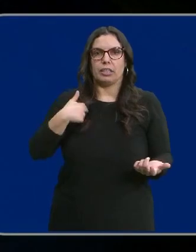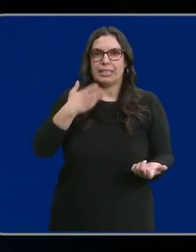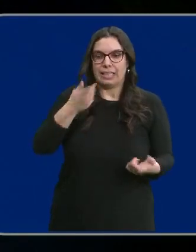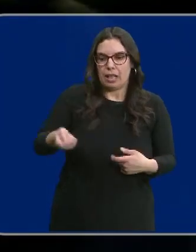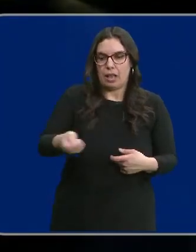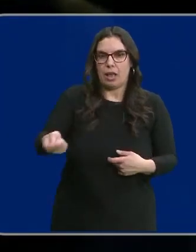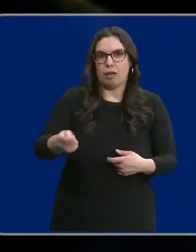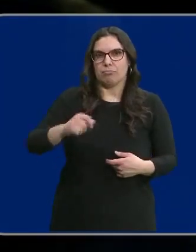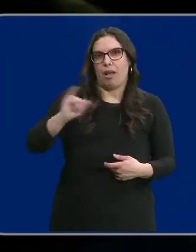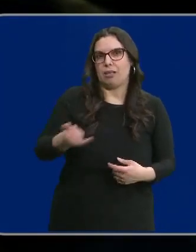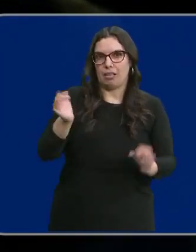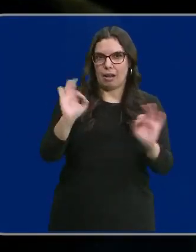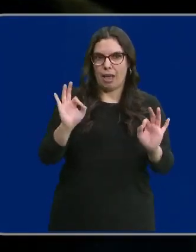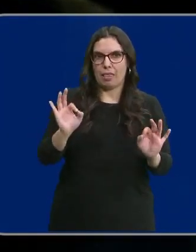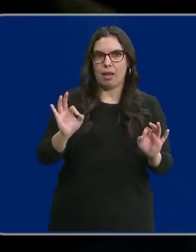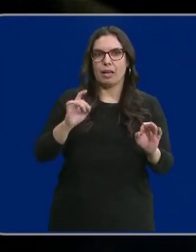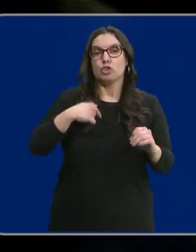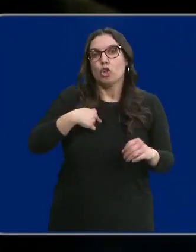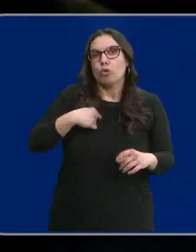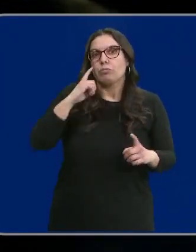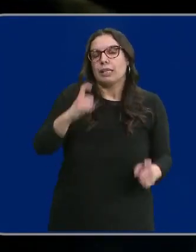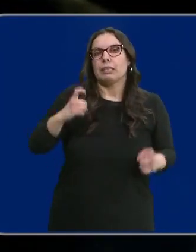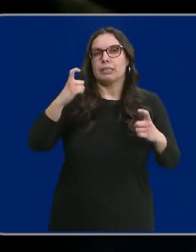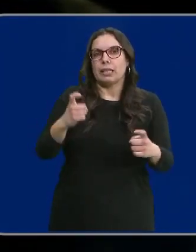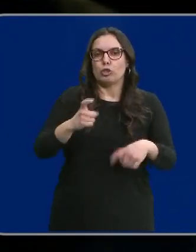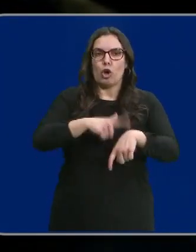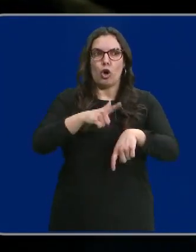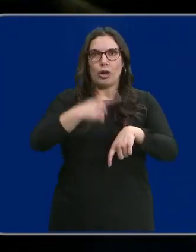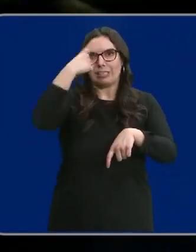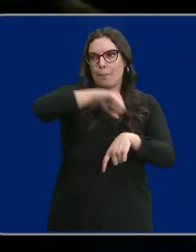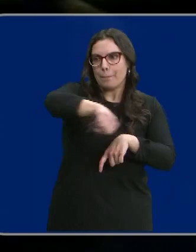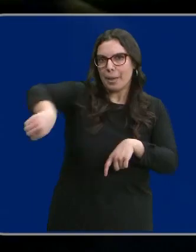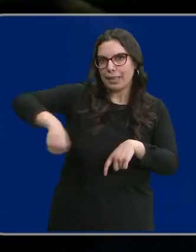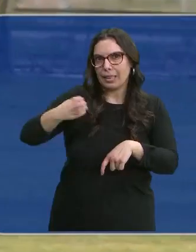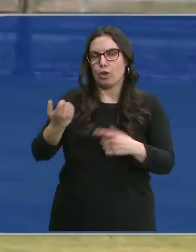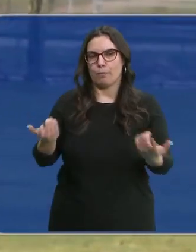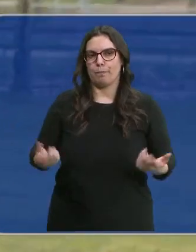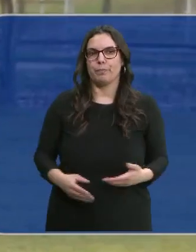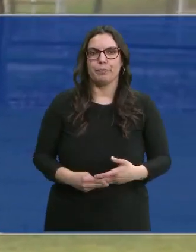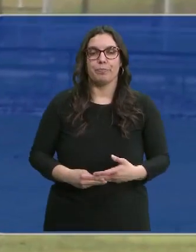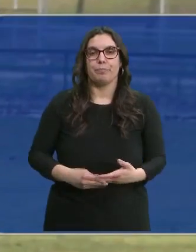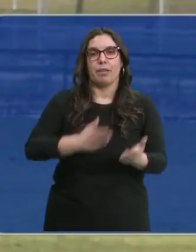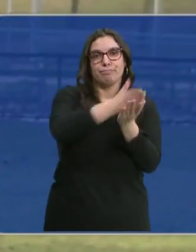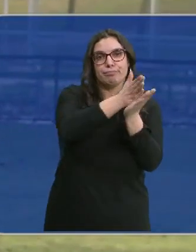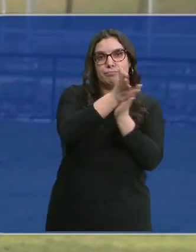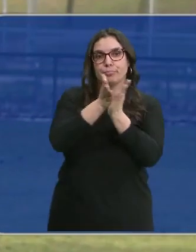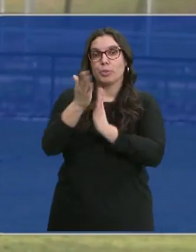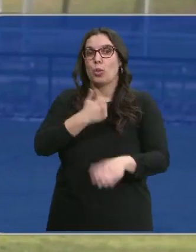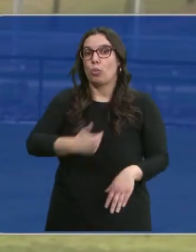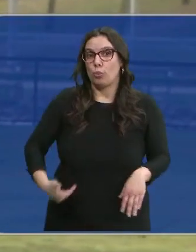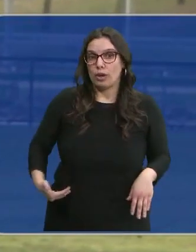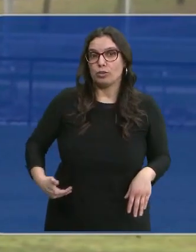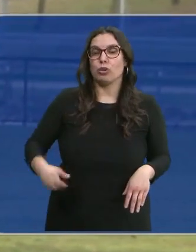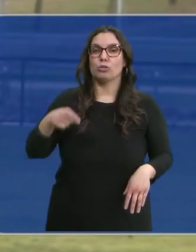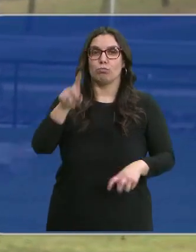le llevo a todo uno se cansa. Además procura sacarle siempre, yo por lo menos, en horas donde sabes que no va haber mucha gente. Alternativas que los propietarios de